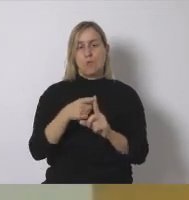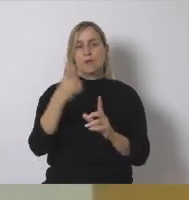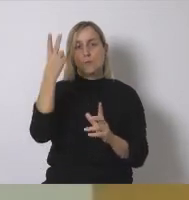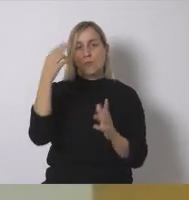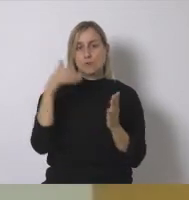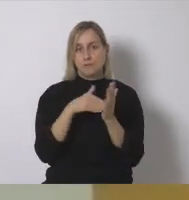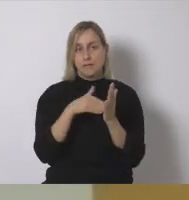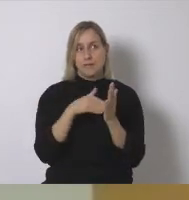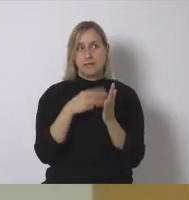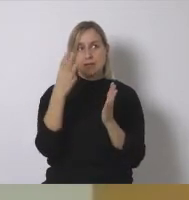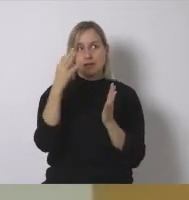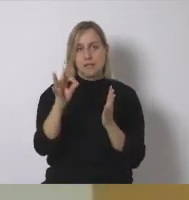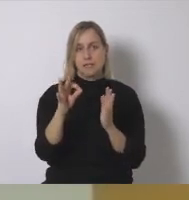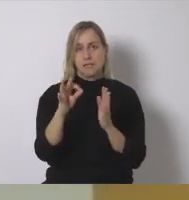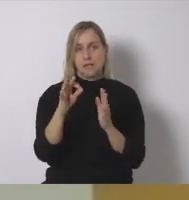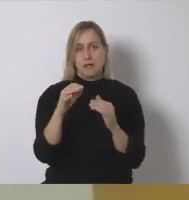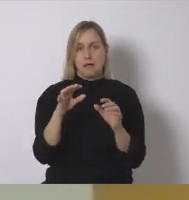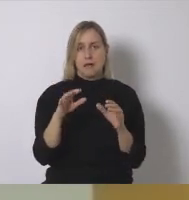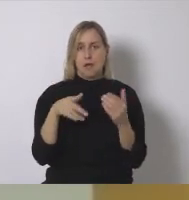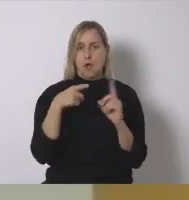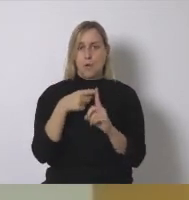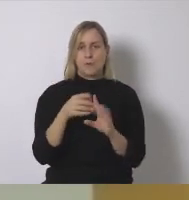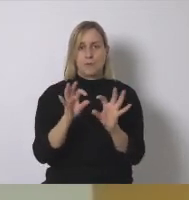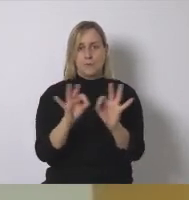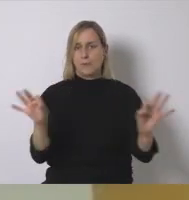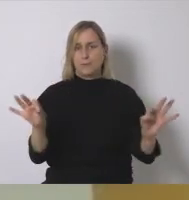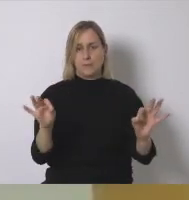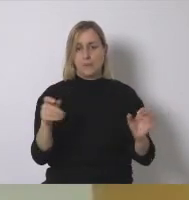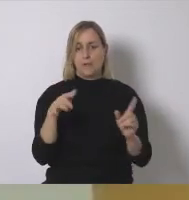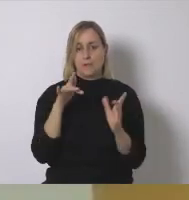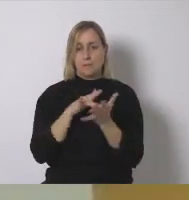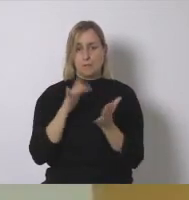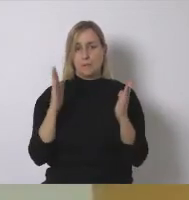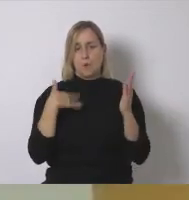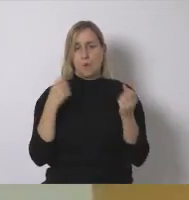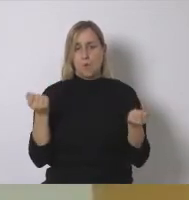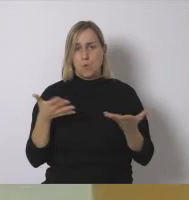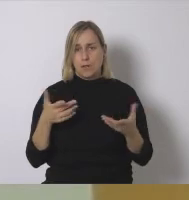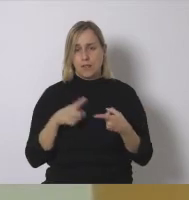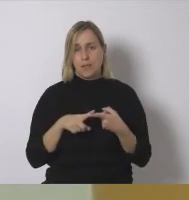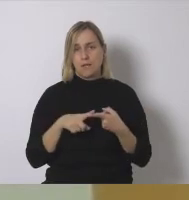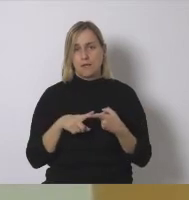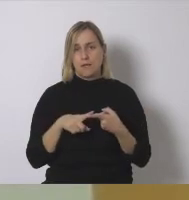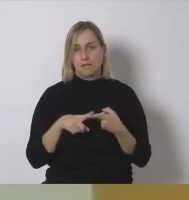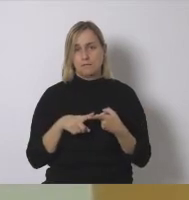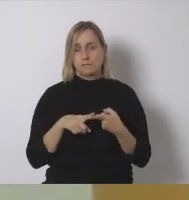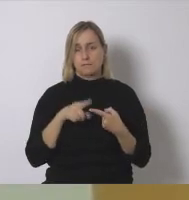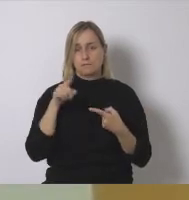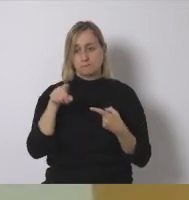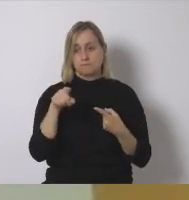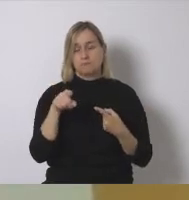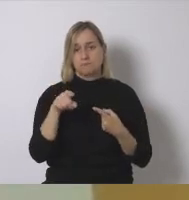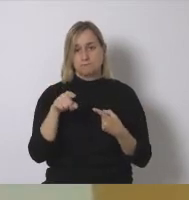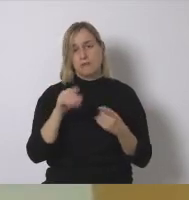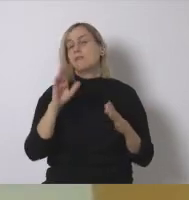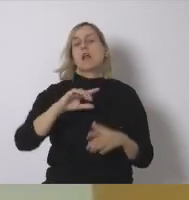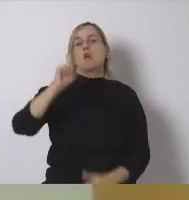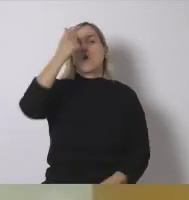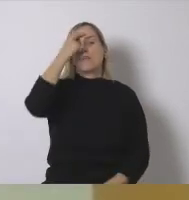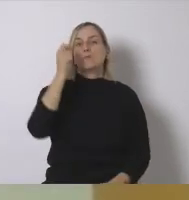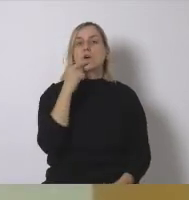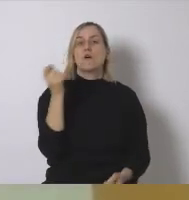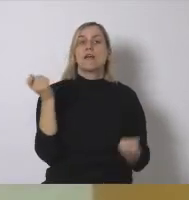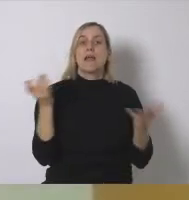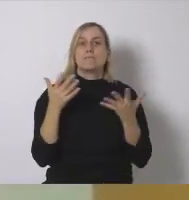idea del objetivo de 2030 que es demasiado modesto porque estamos en un momento de urgencia y